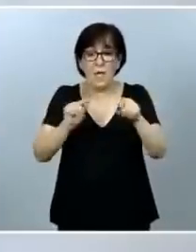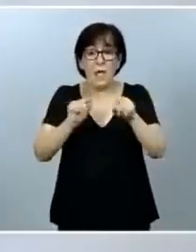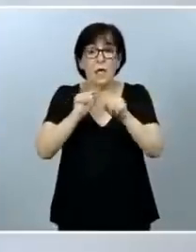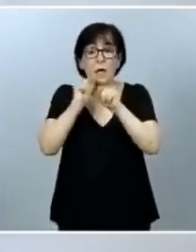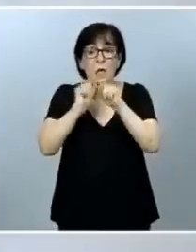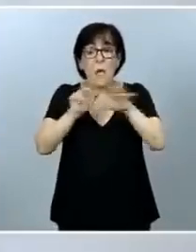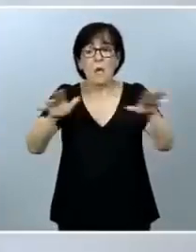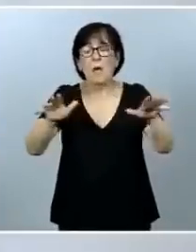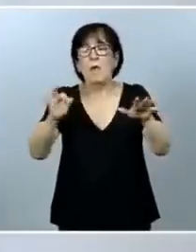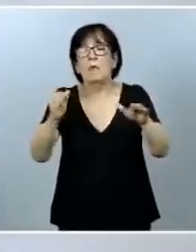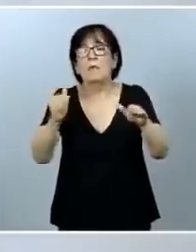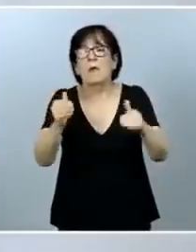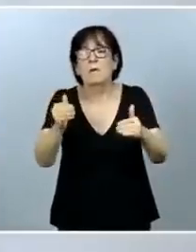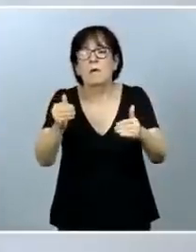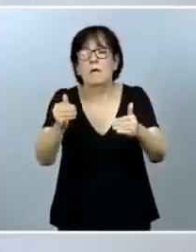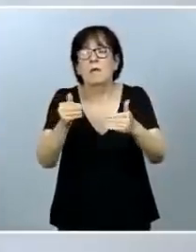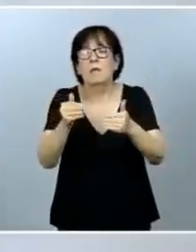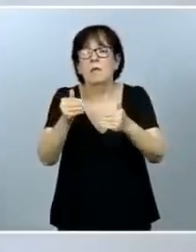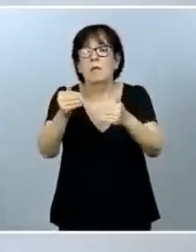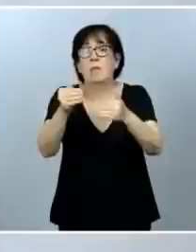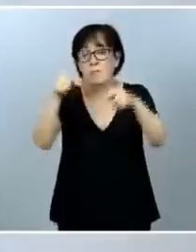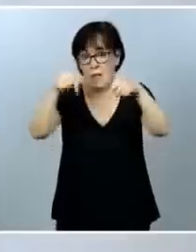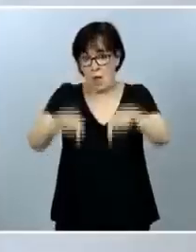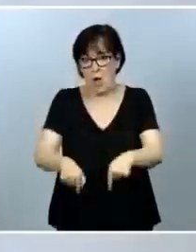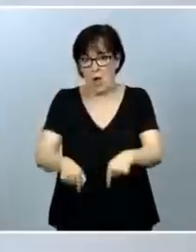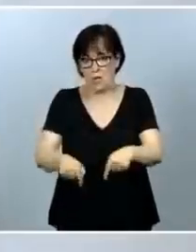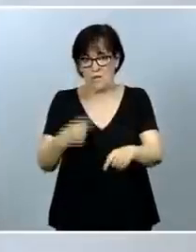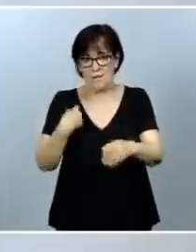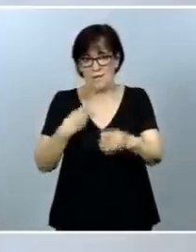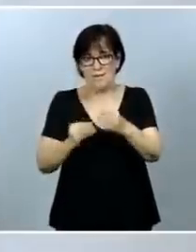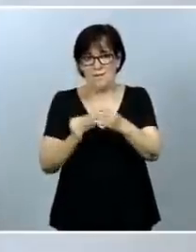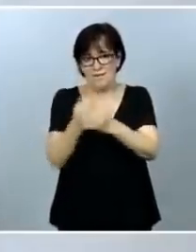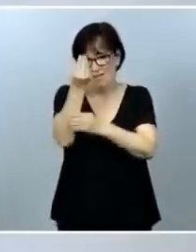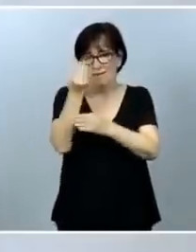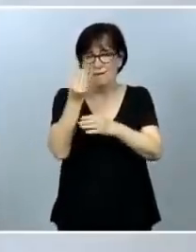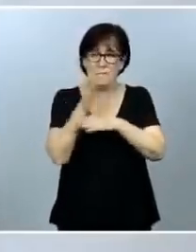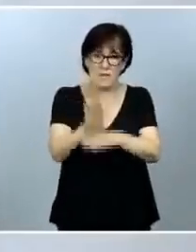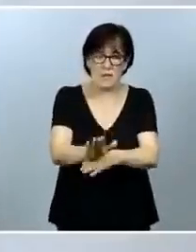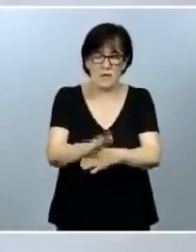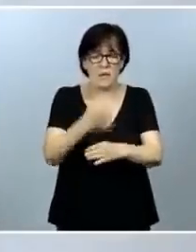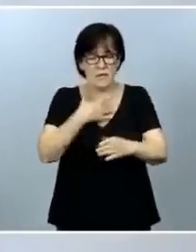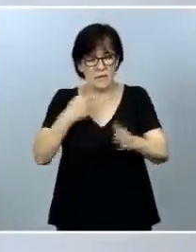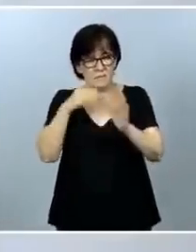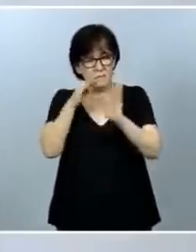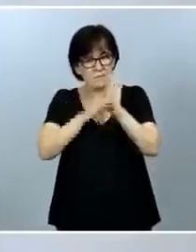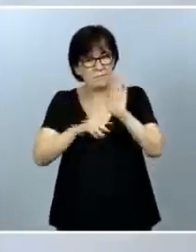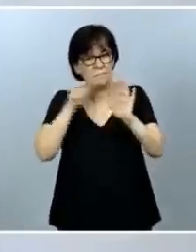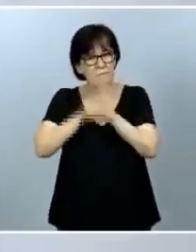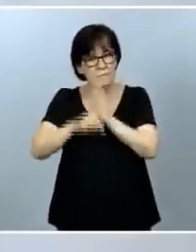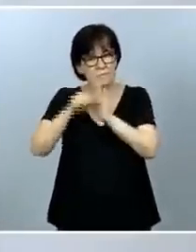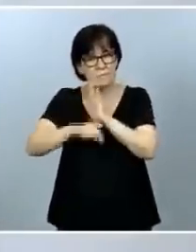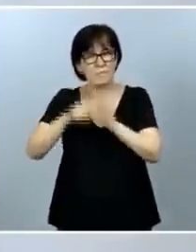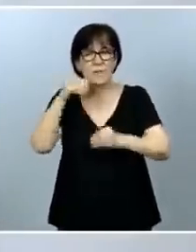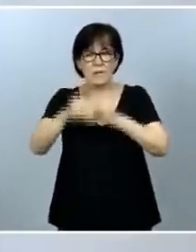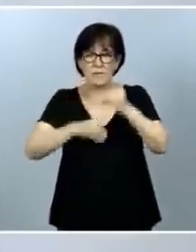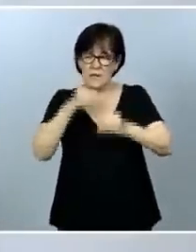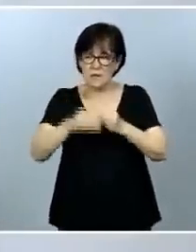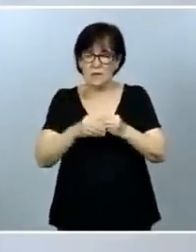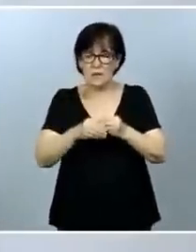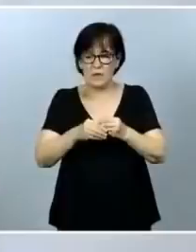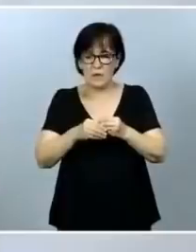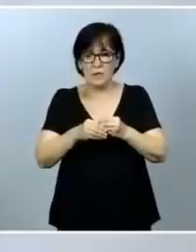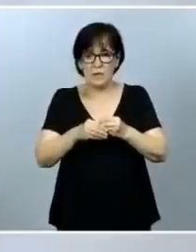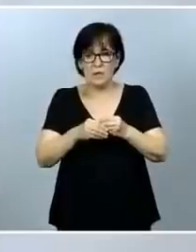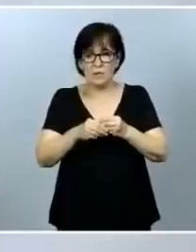retrasarla hasta el día de hoy. Quiero destacar que es una ley cuyo desarrollo se ha producido a lo largo de varios